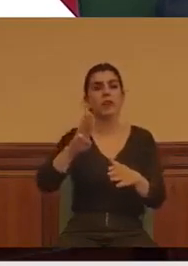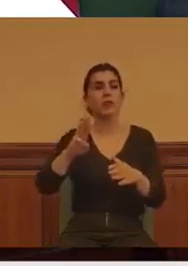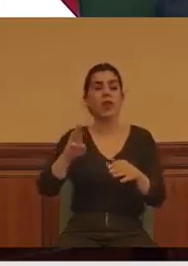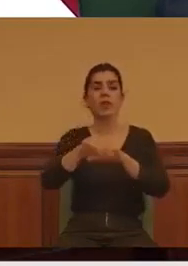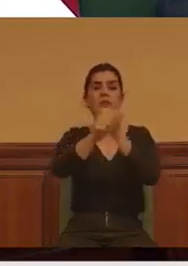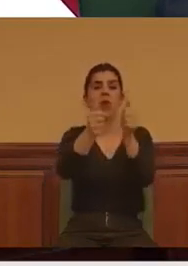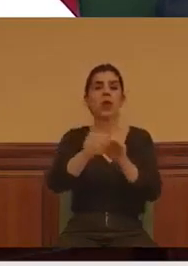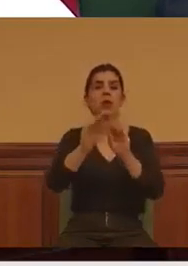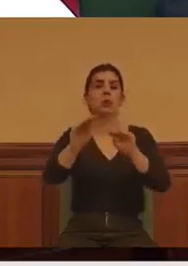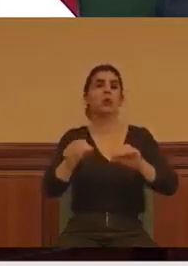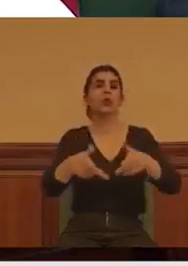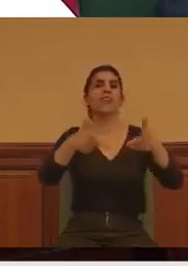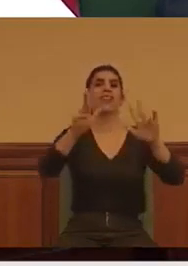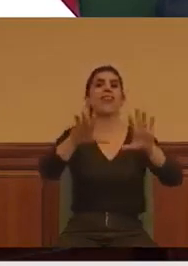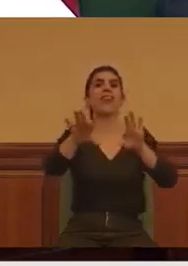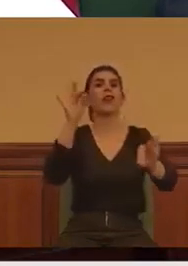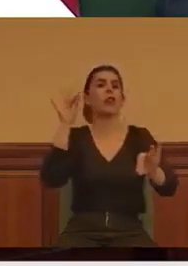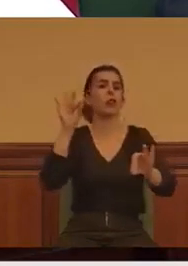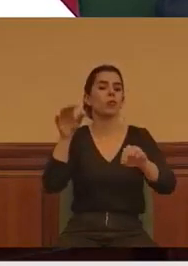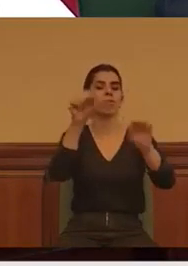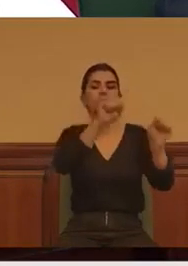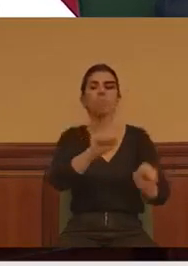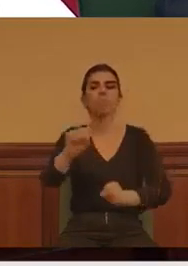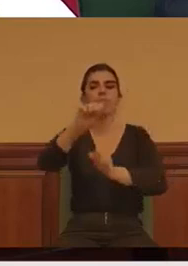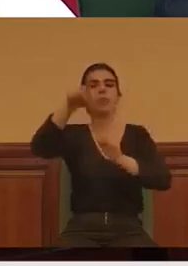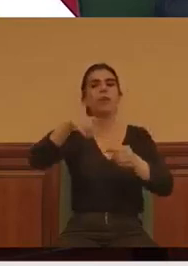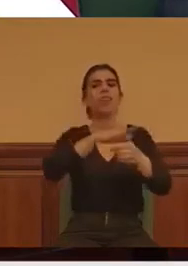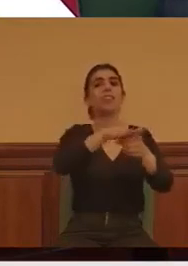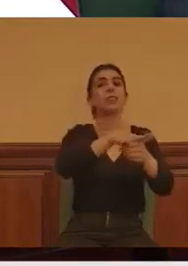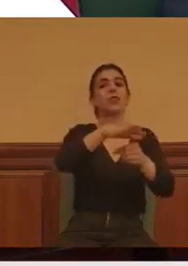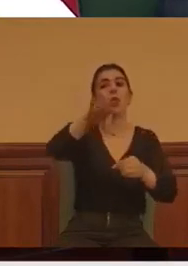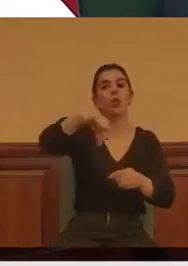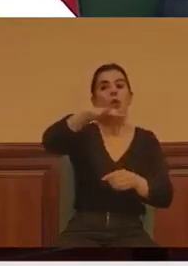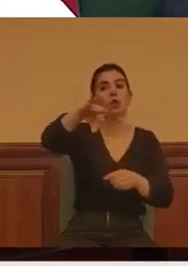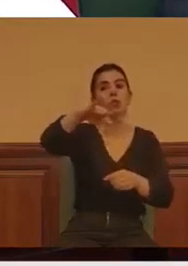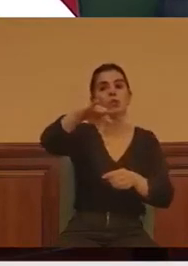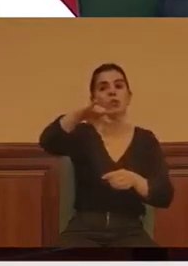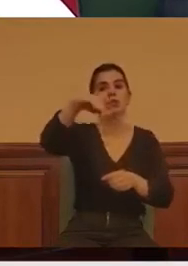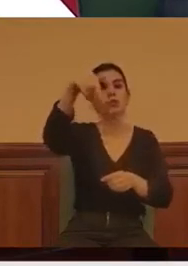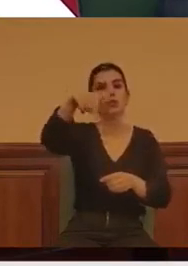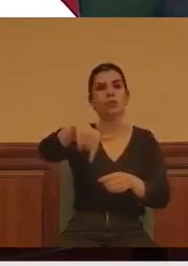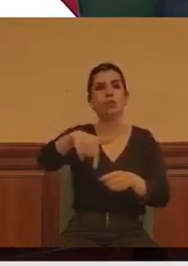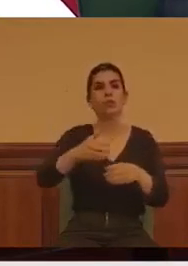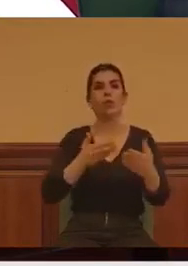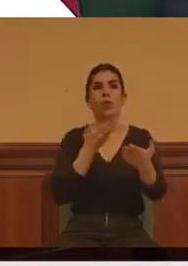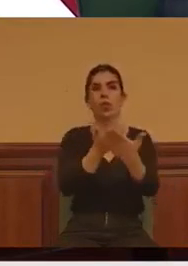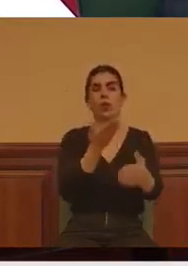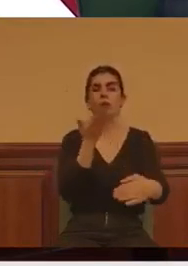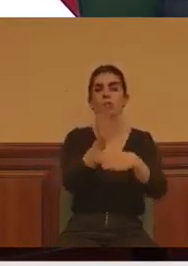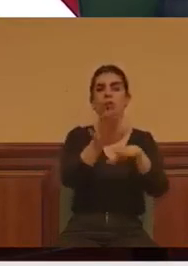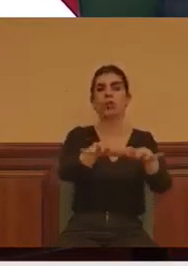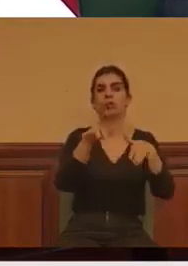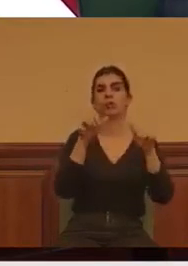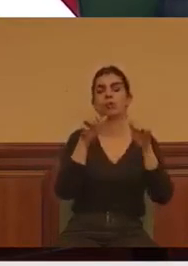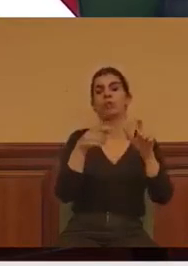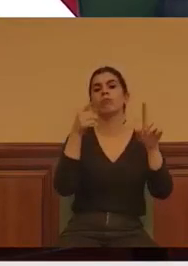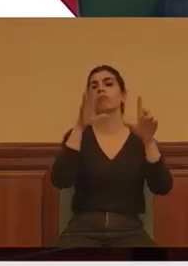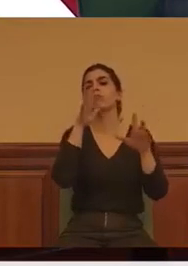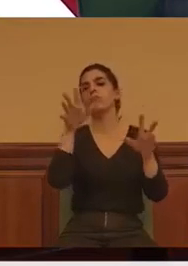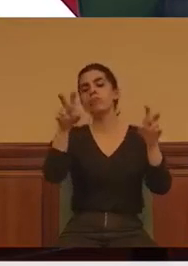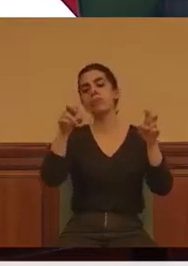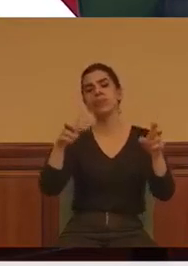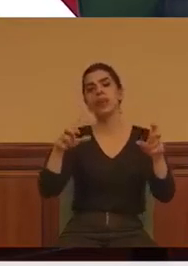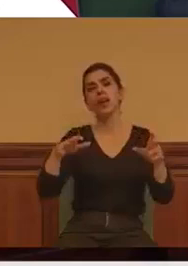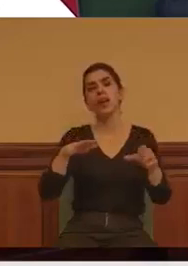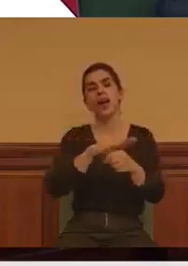de elección, además del distrito único motivo por el que traemos esta moción a pleno, pues lo que sucede en el ámbito sanitario en la Comunidad de